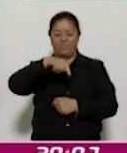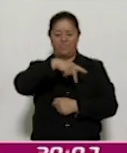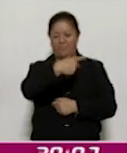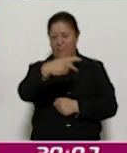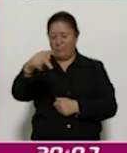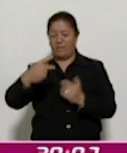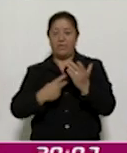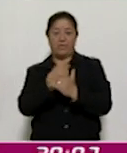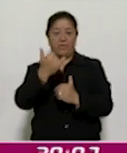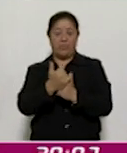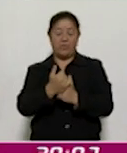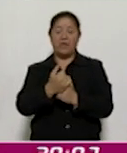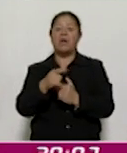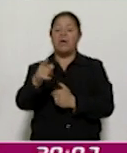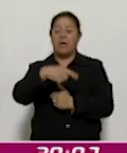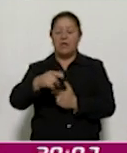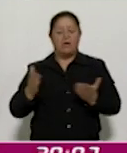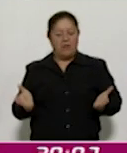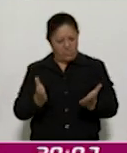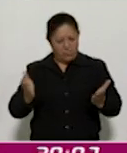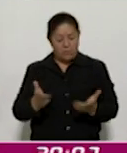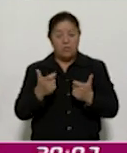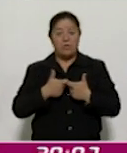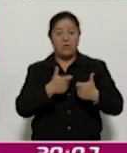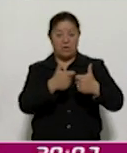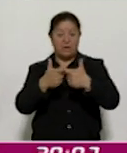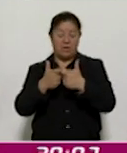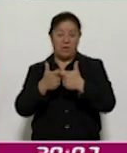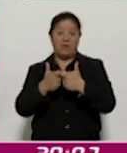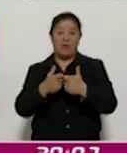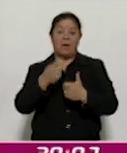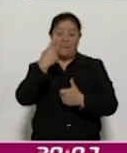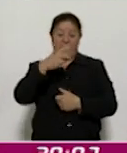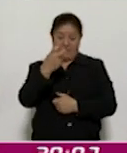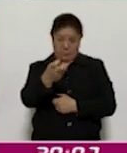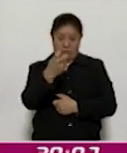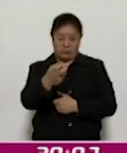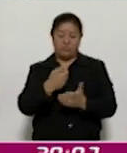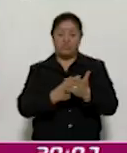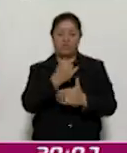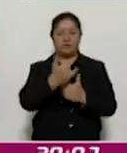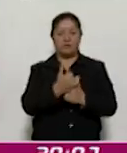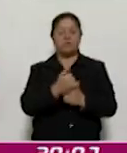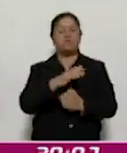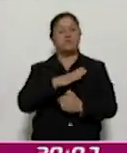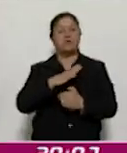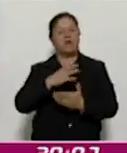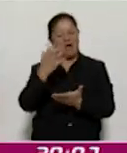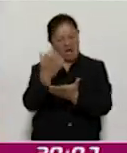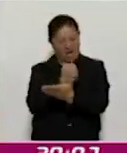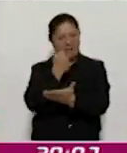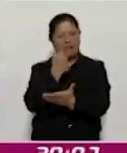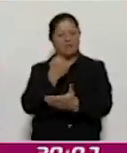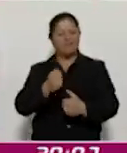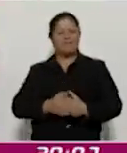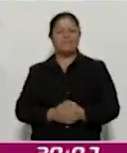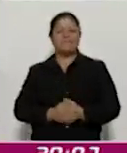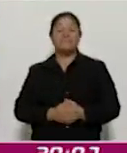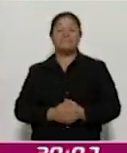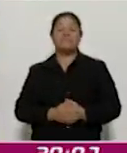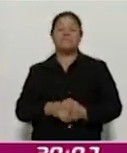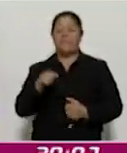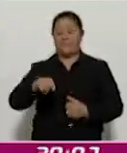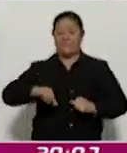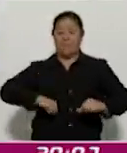económicamente para que estos proyectos sean viables y sean exitosos. Cabe mencionar que en el